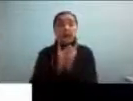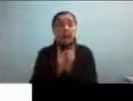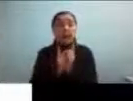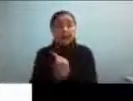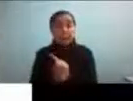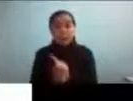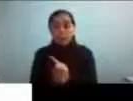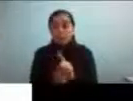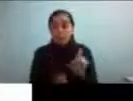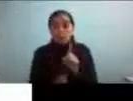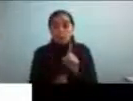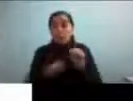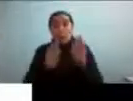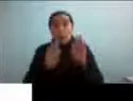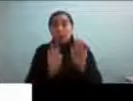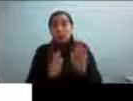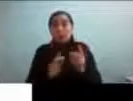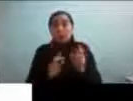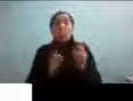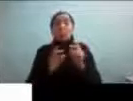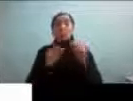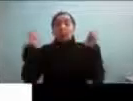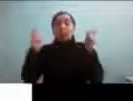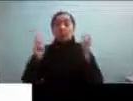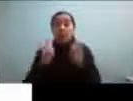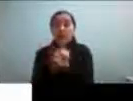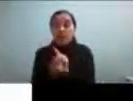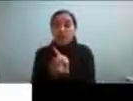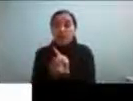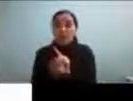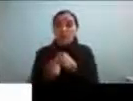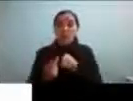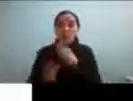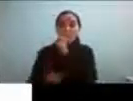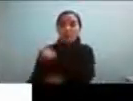estrés y descompensación en la gente autista